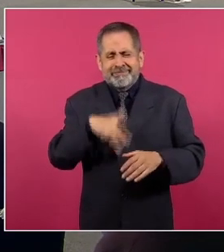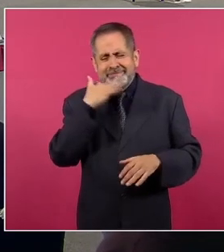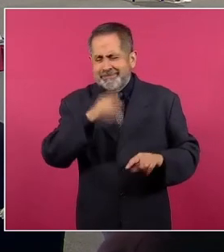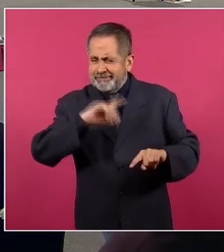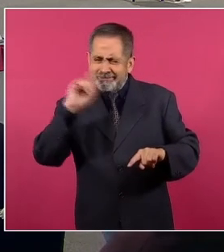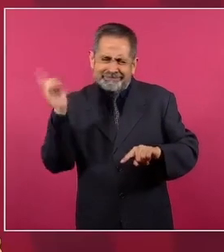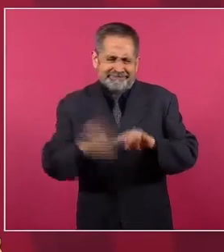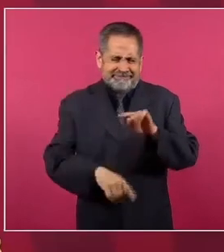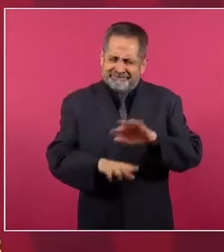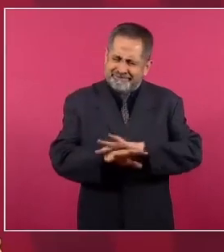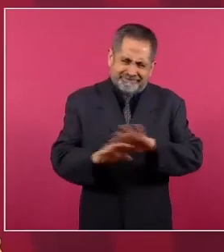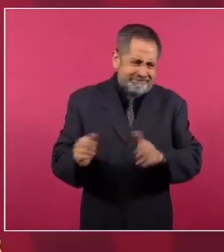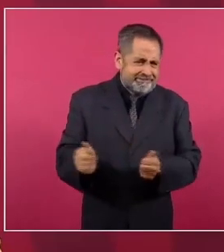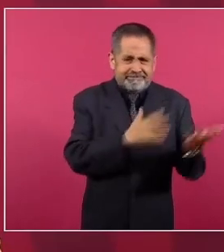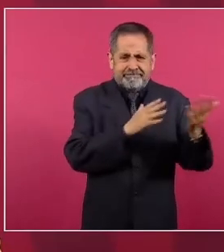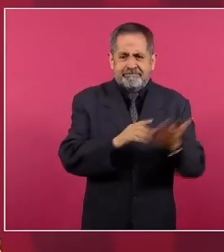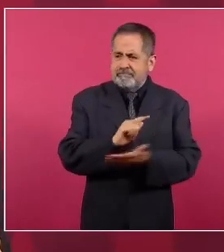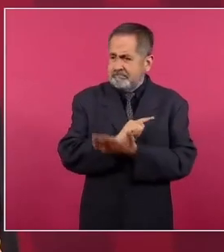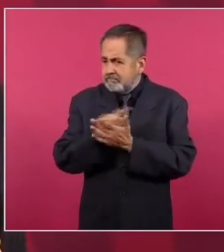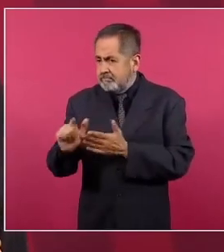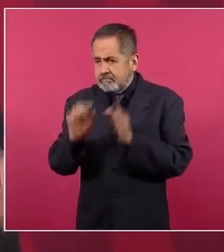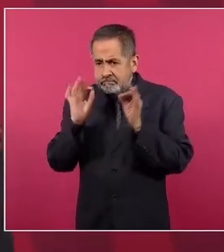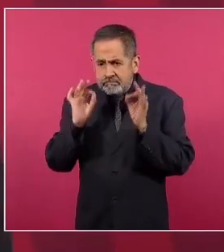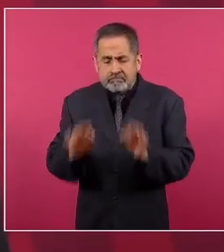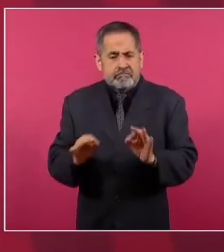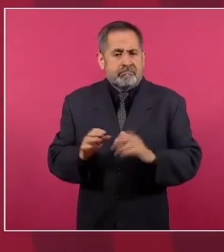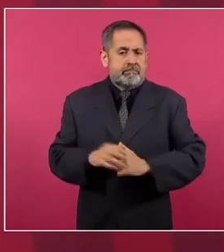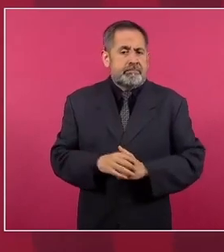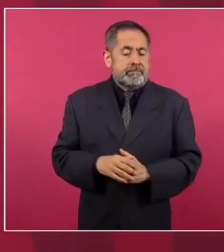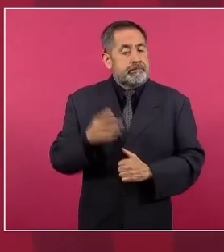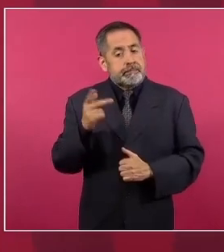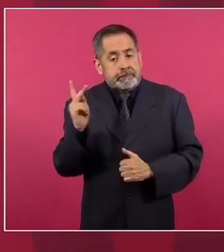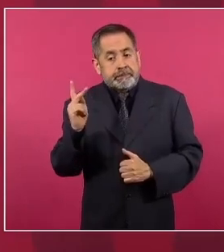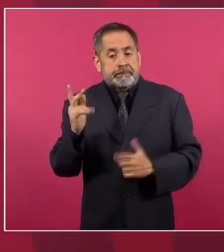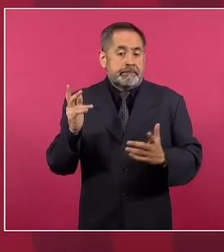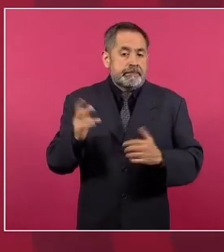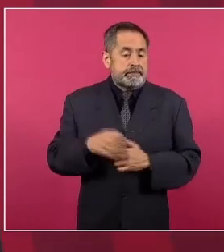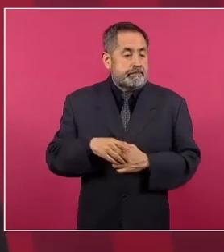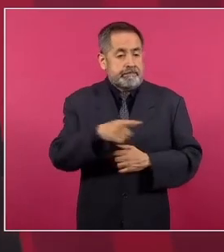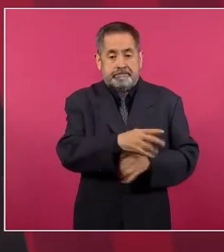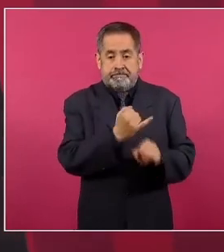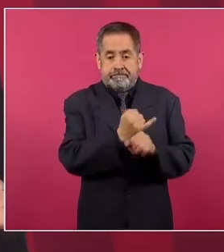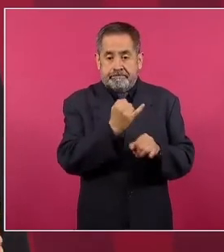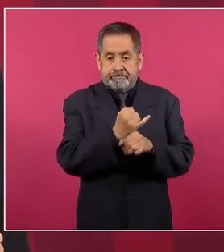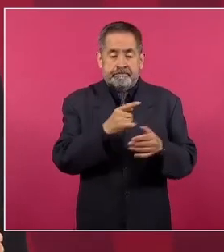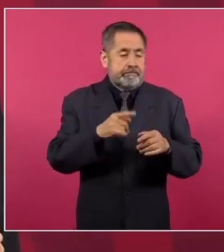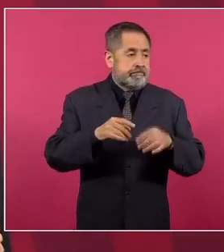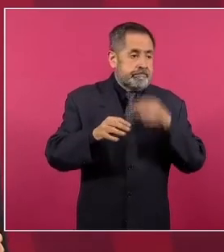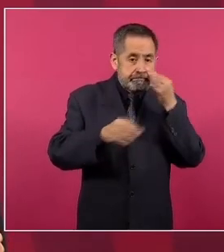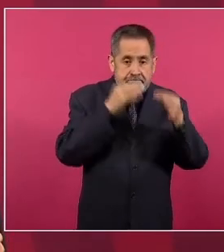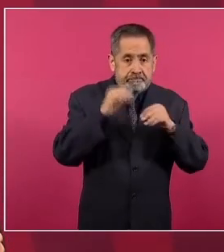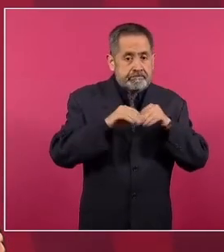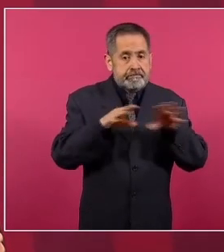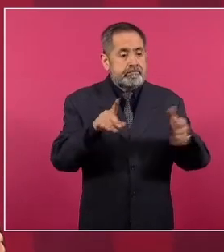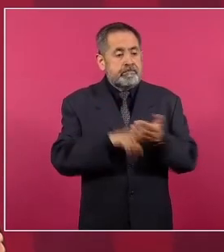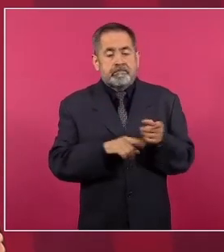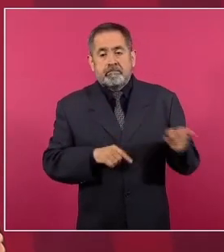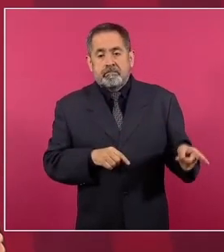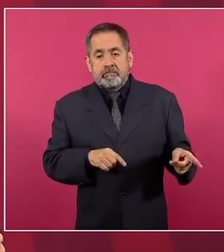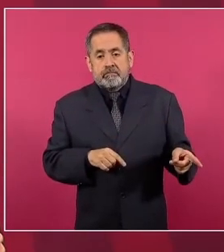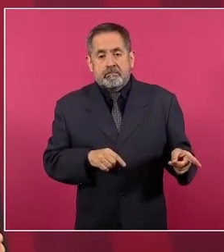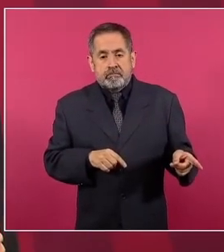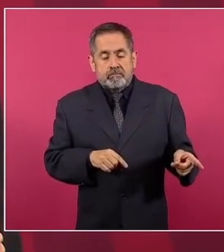corrupción y combatir la impunidad. Sin embargo, en redes sociales y medios de comunicación han